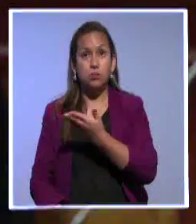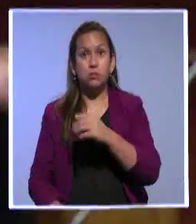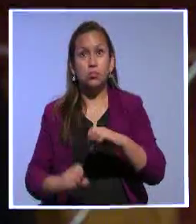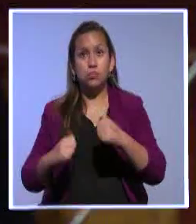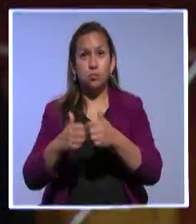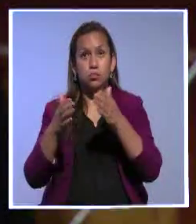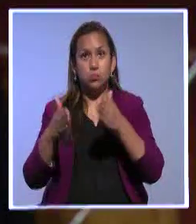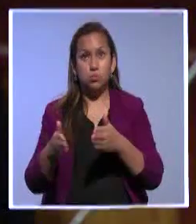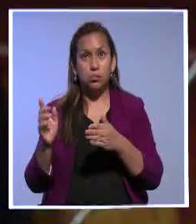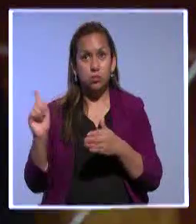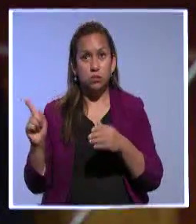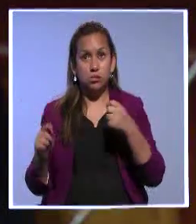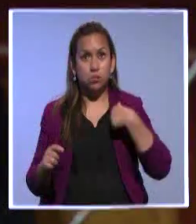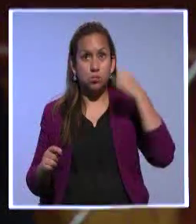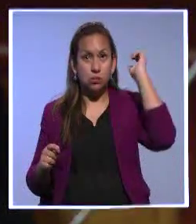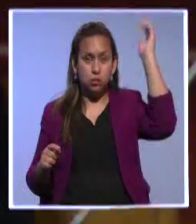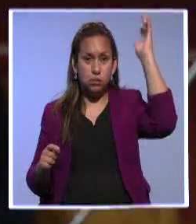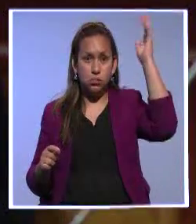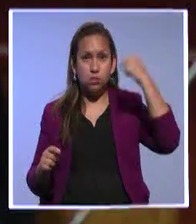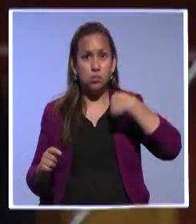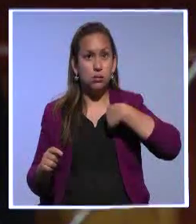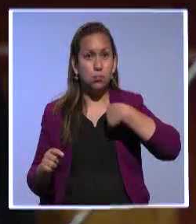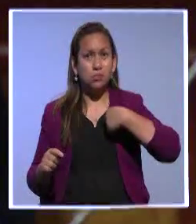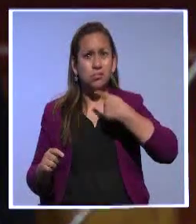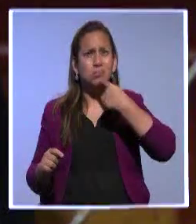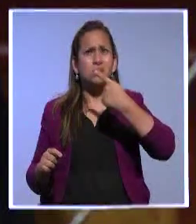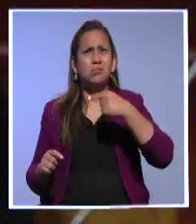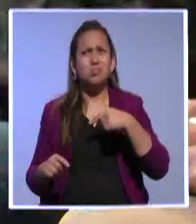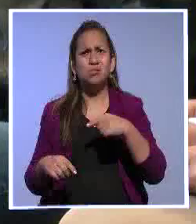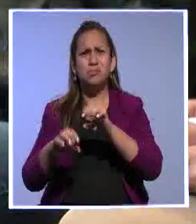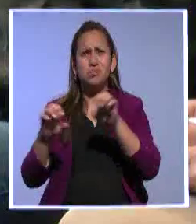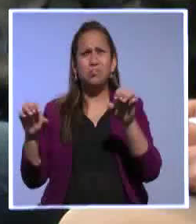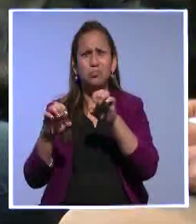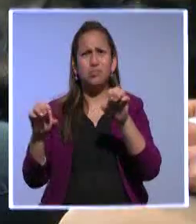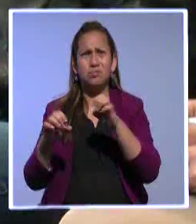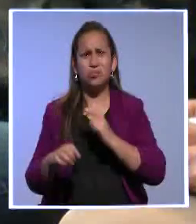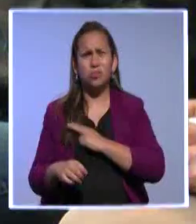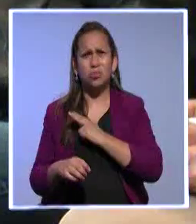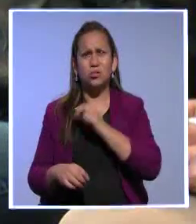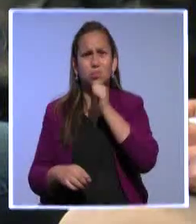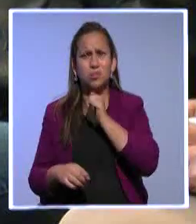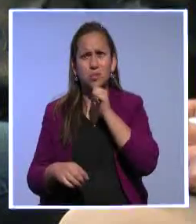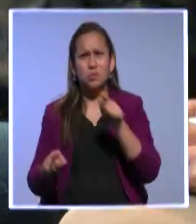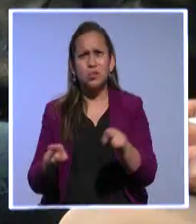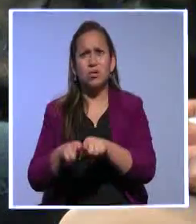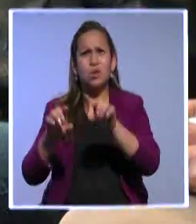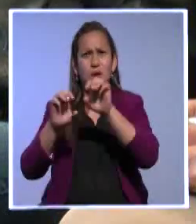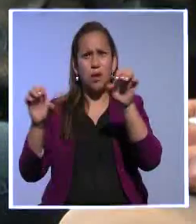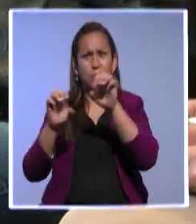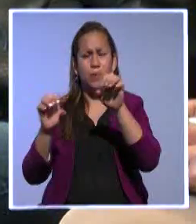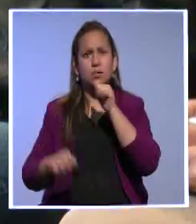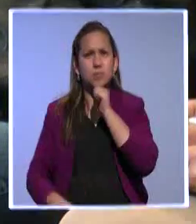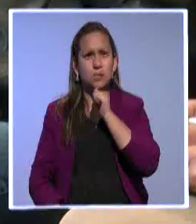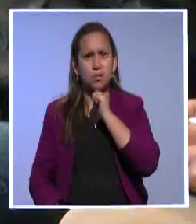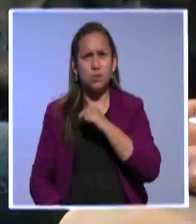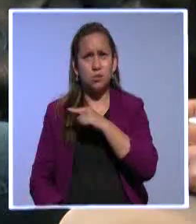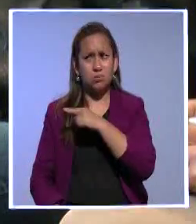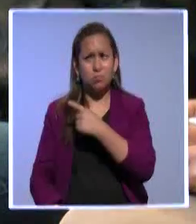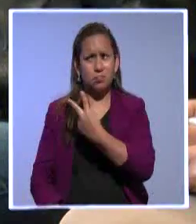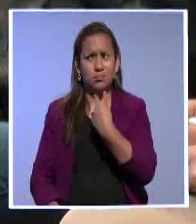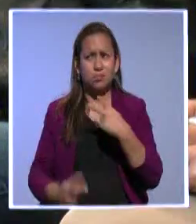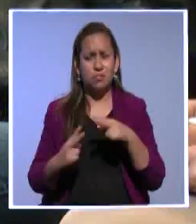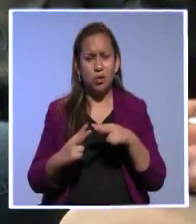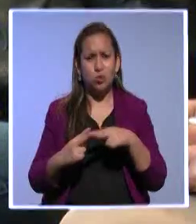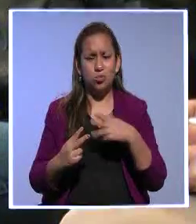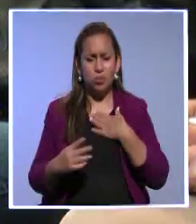parece ser que ha escuchado otro discurso. Yo jamás he dicho que las universidades privadas tienen que manejarse como empresas privadas. No, él me conoce muy bien desde